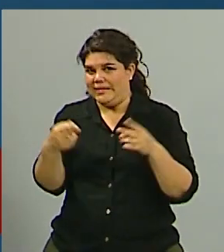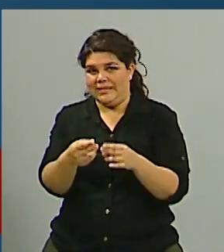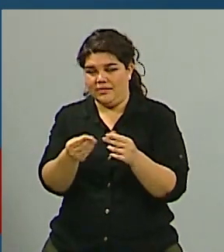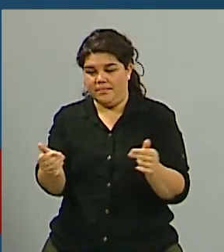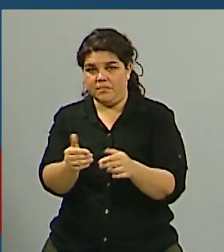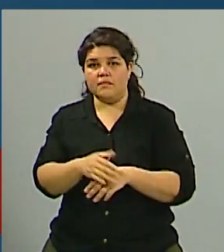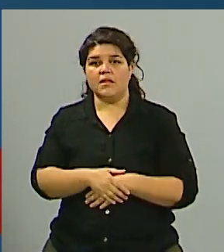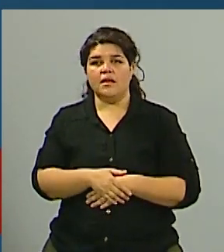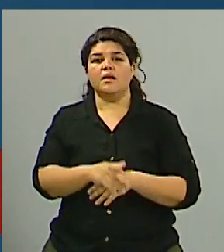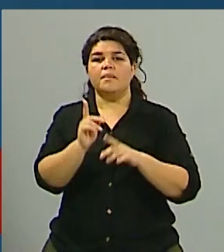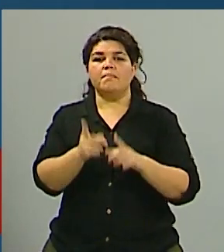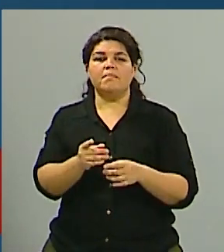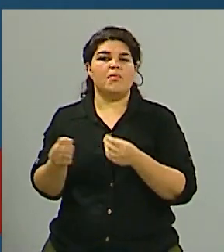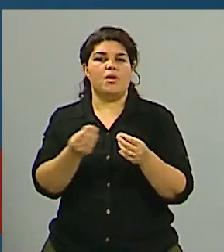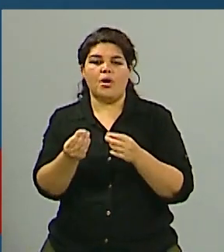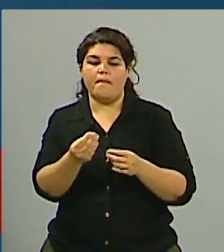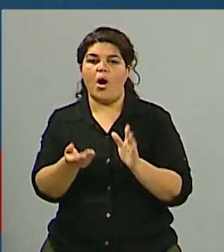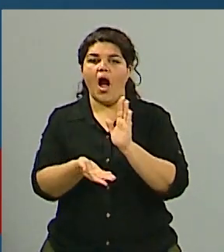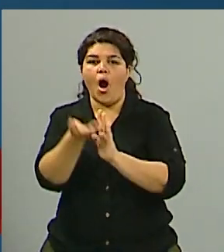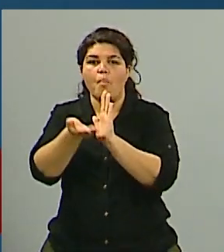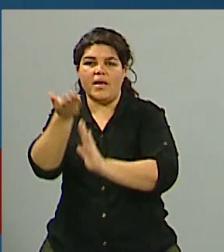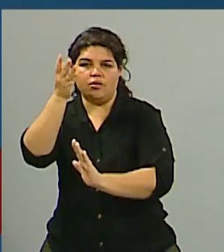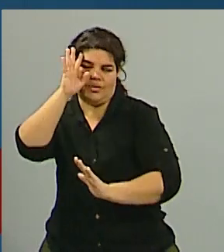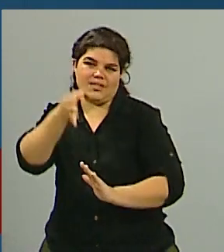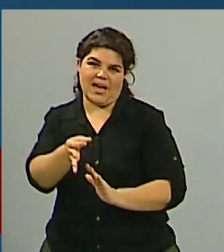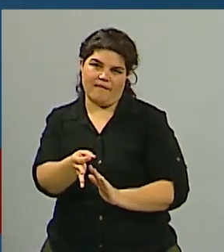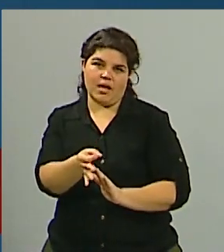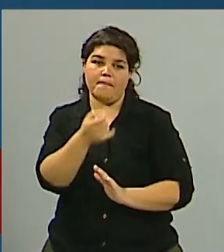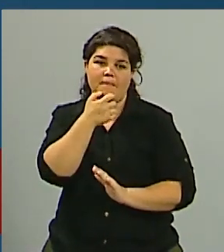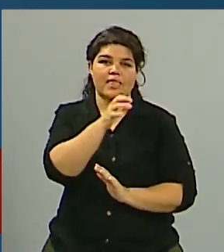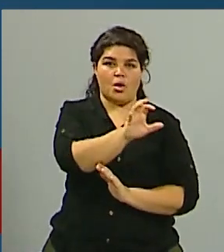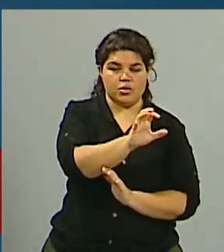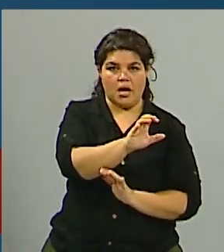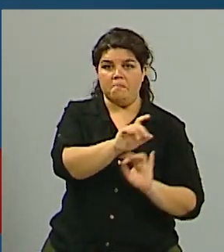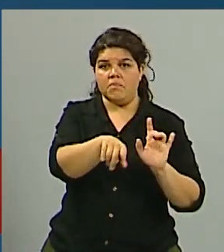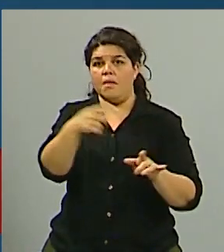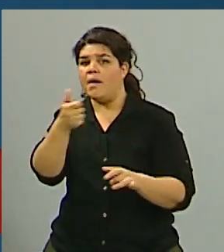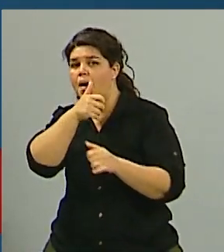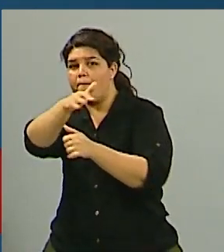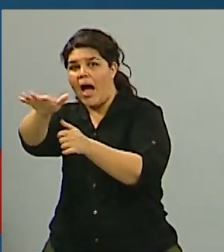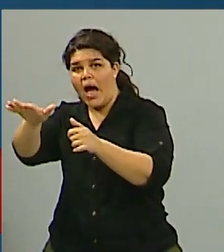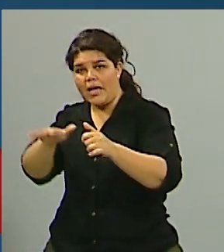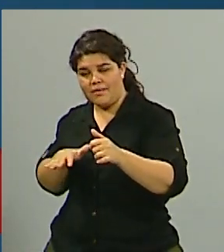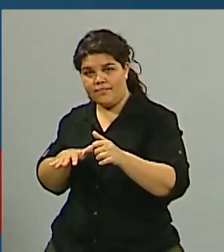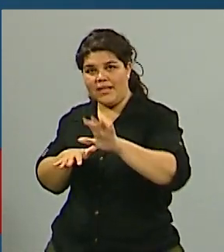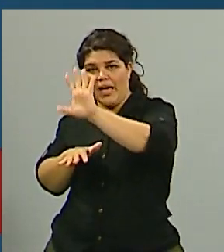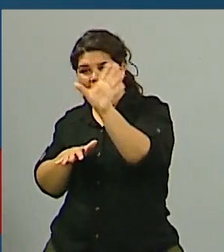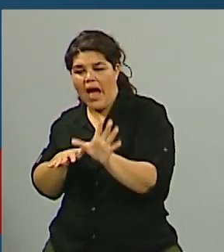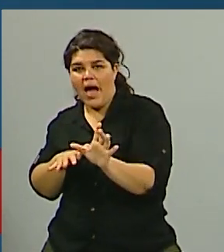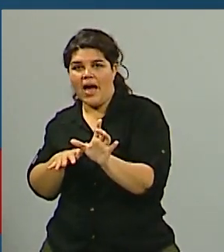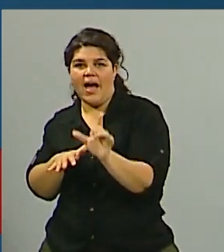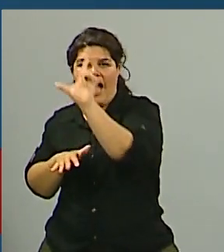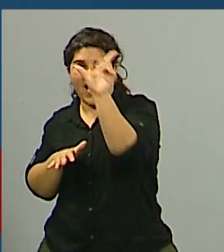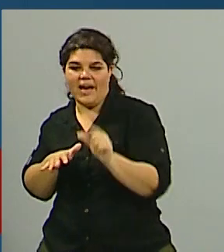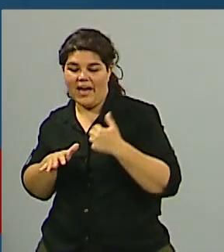aquí en la provincia de Mendoza digo esto porque por ejemplo en la costa atlántica se empezaba a hablar de algunos porcentajes hablaban algunos de un 80